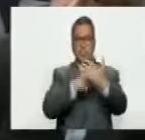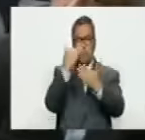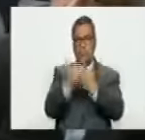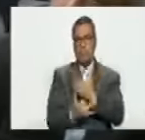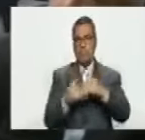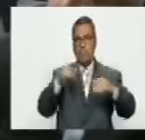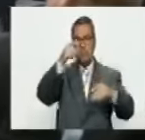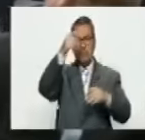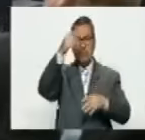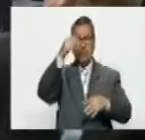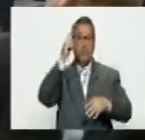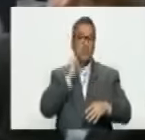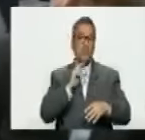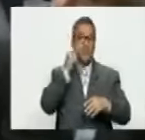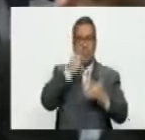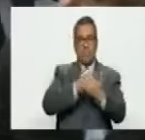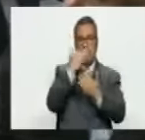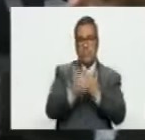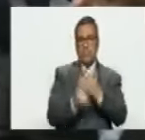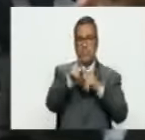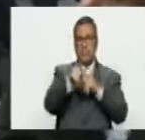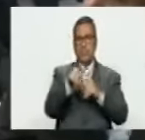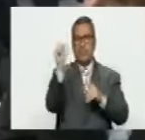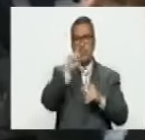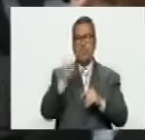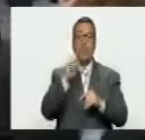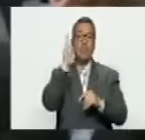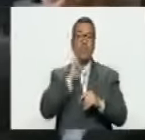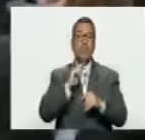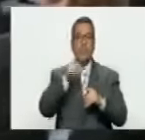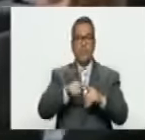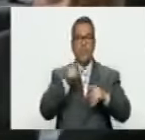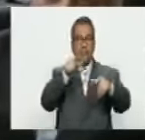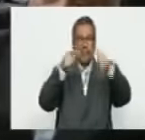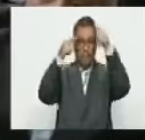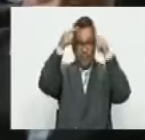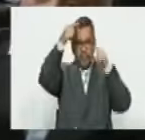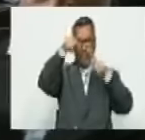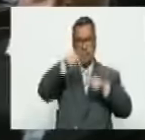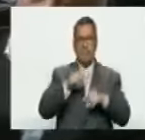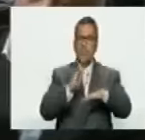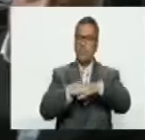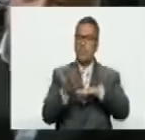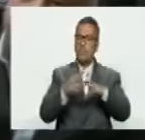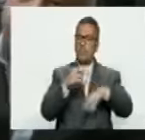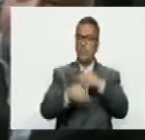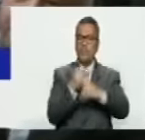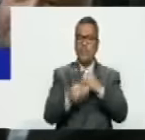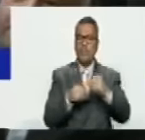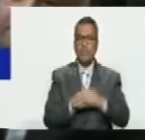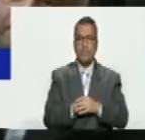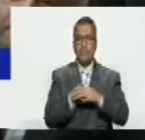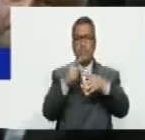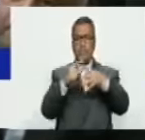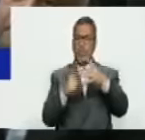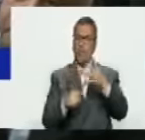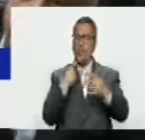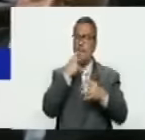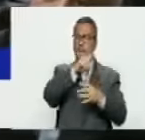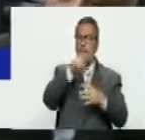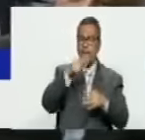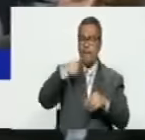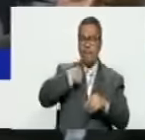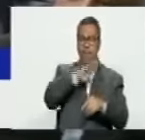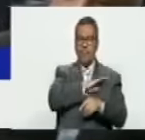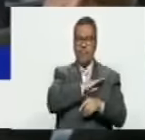bolivariano, yo voy contra el proyecto de Simón Bolívar y del comandante Chávez? ¿Por qué lo hace? Cosas que debemos preguntarnos en